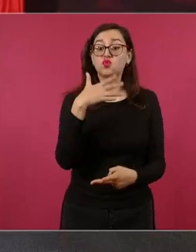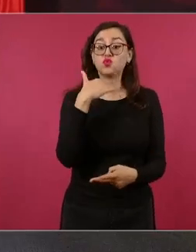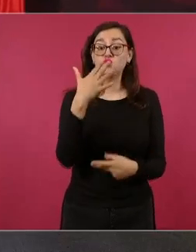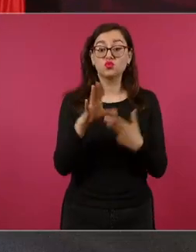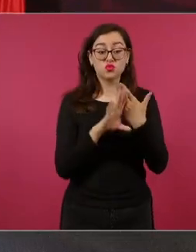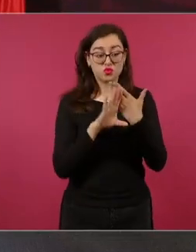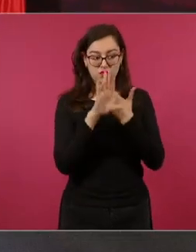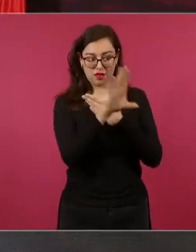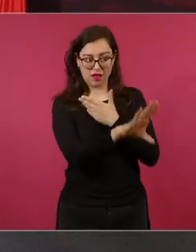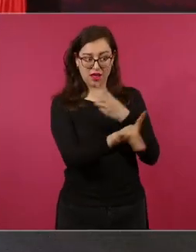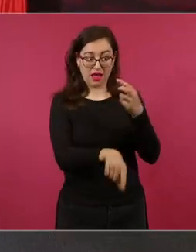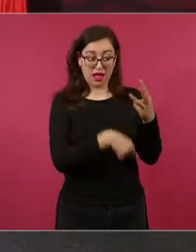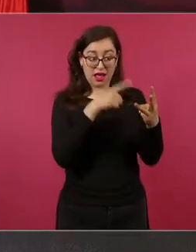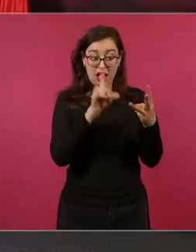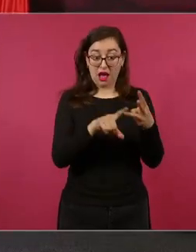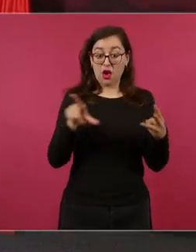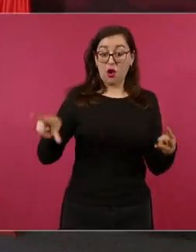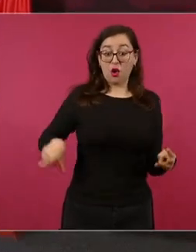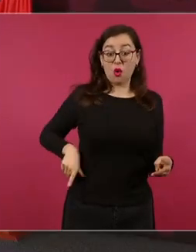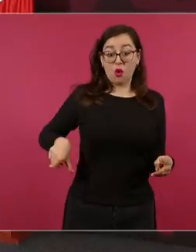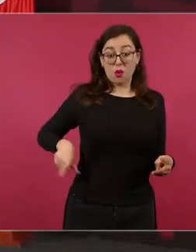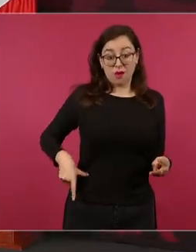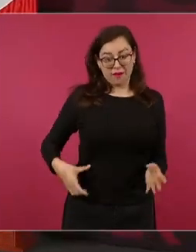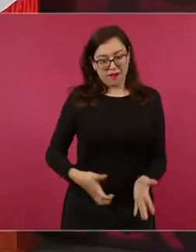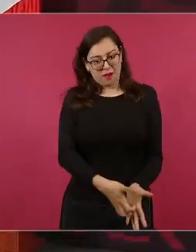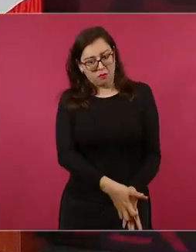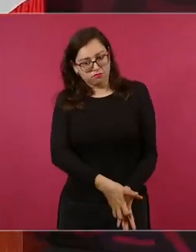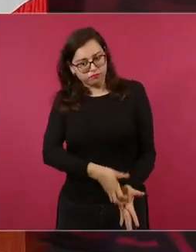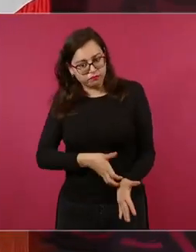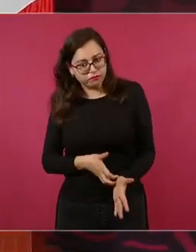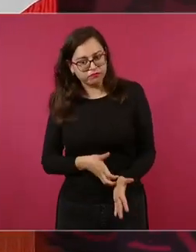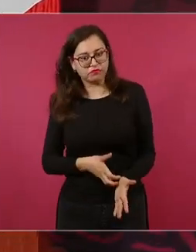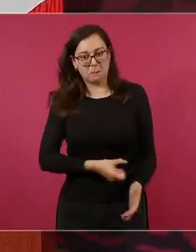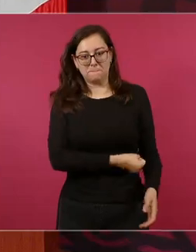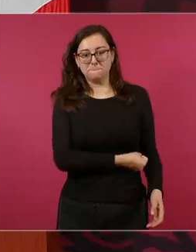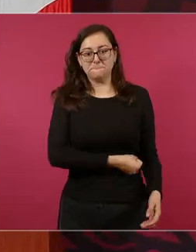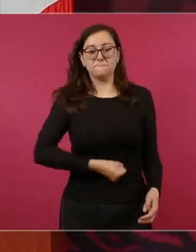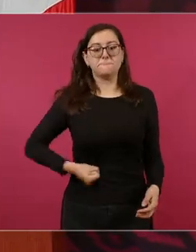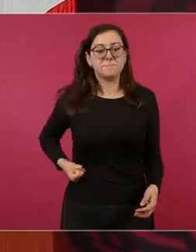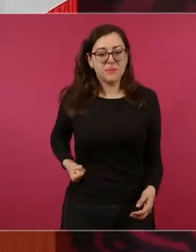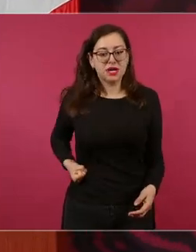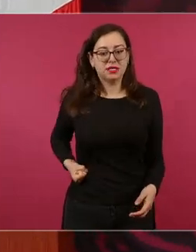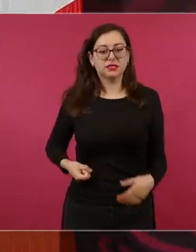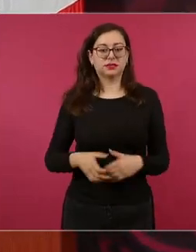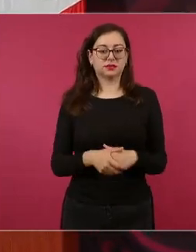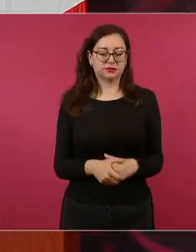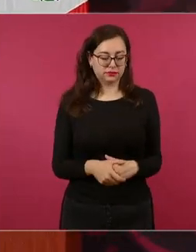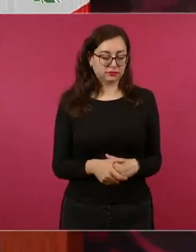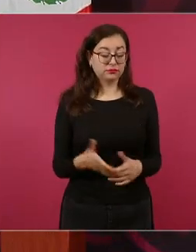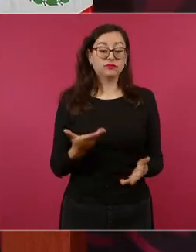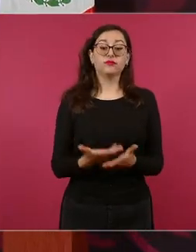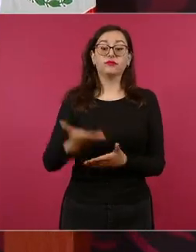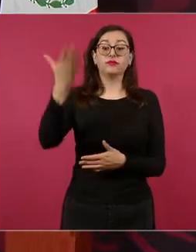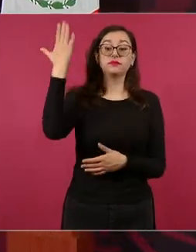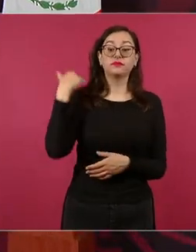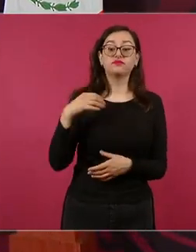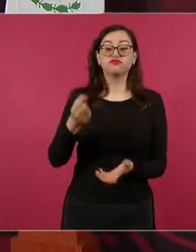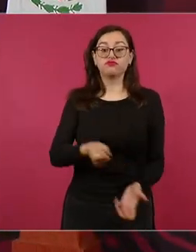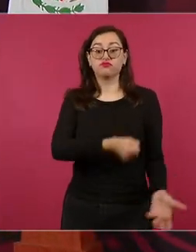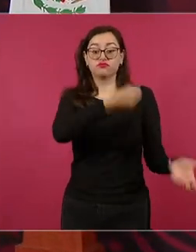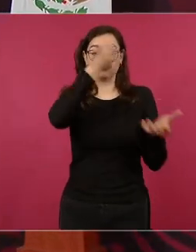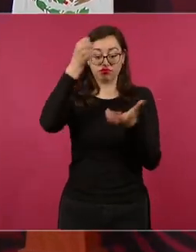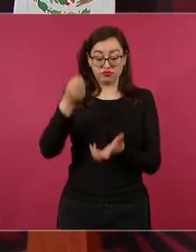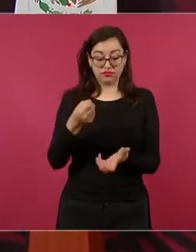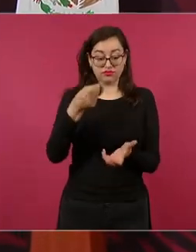es que el gobierno estaba ensimismado todo el presupuesto se quedaba en el mismo